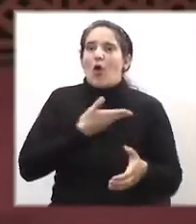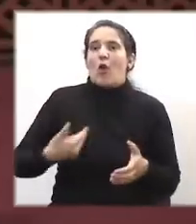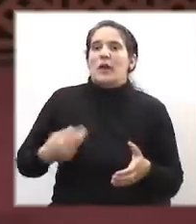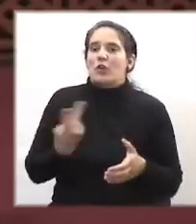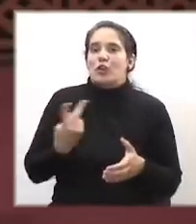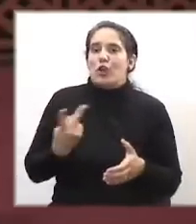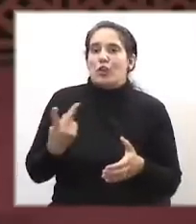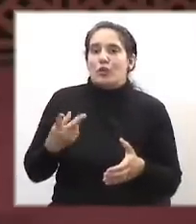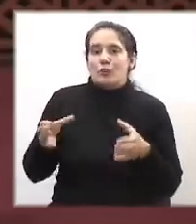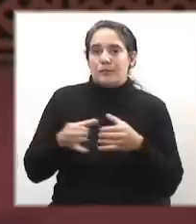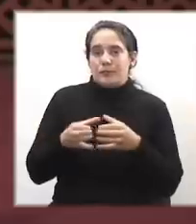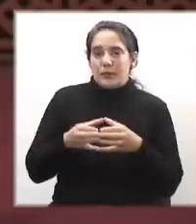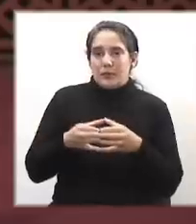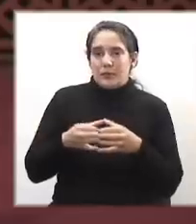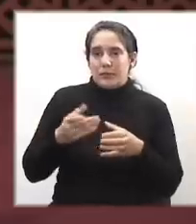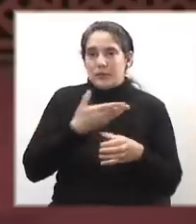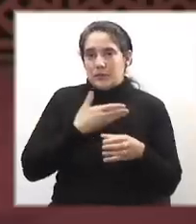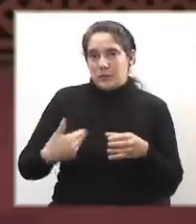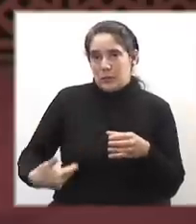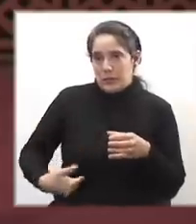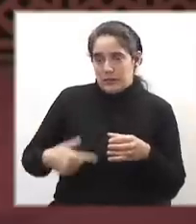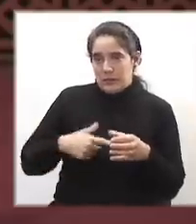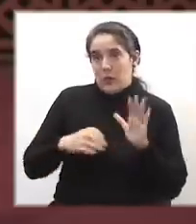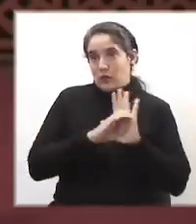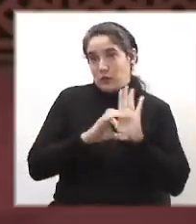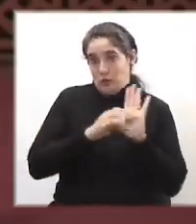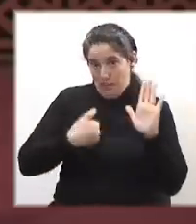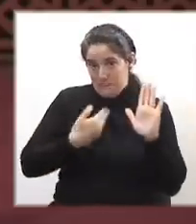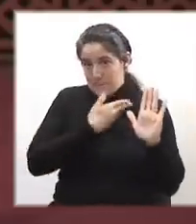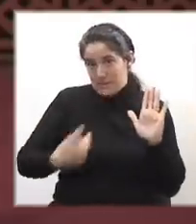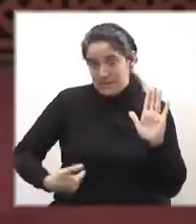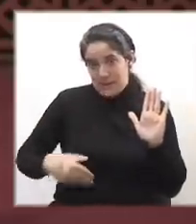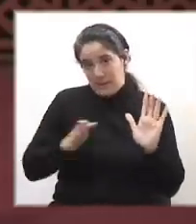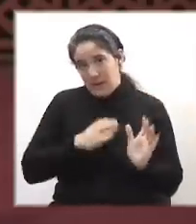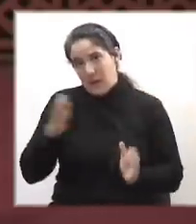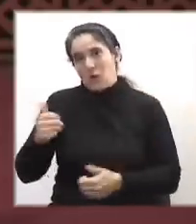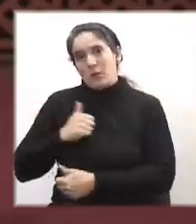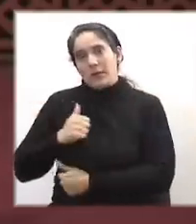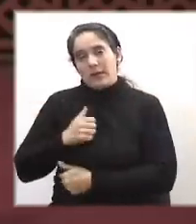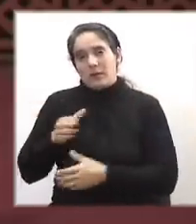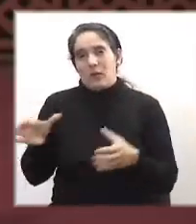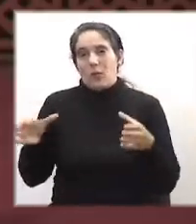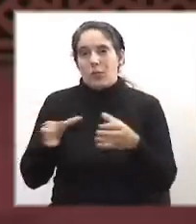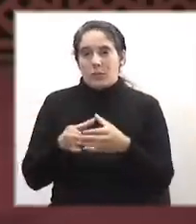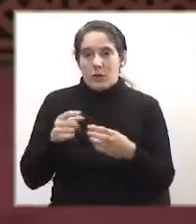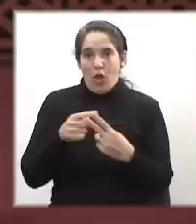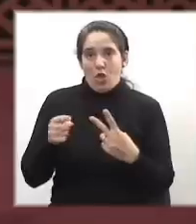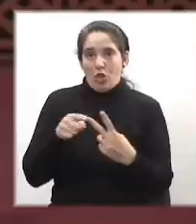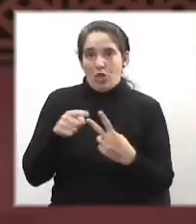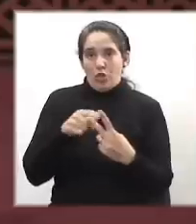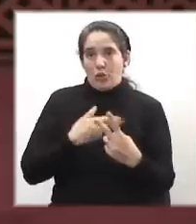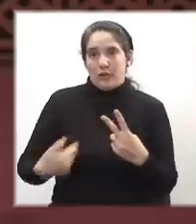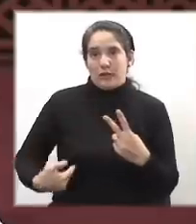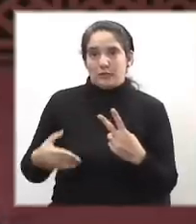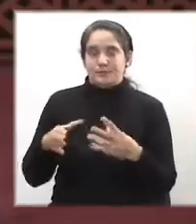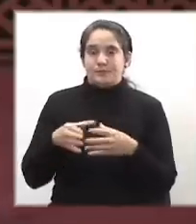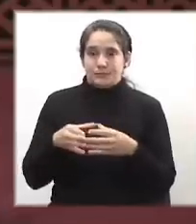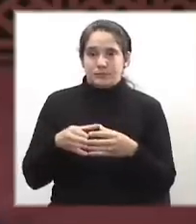entre la autoridad de origen constitucional y los mandos militares. Es bueno